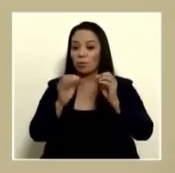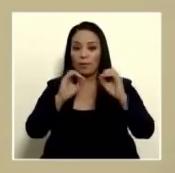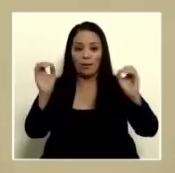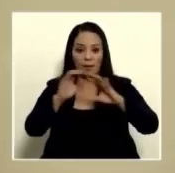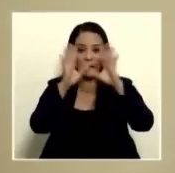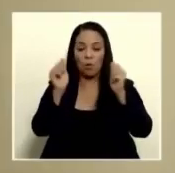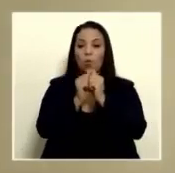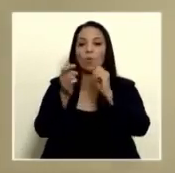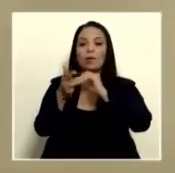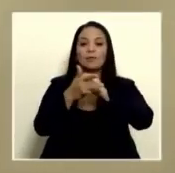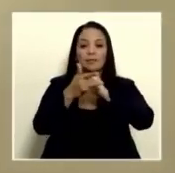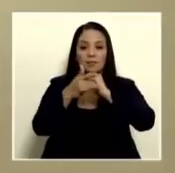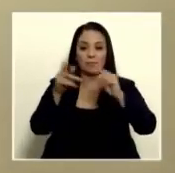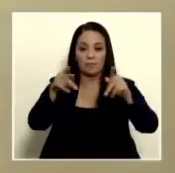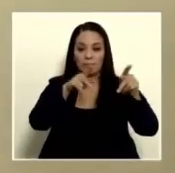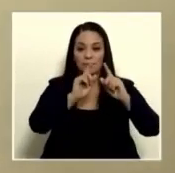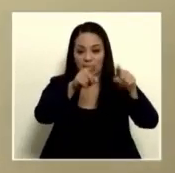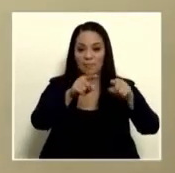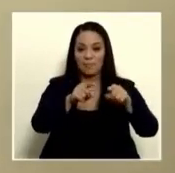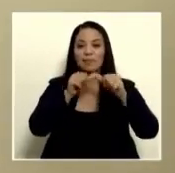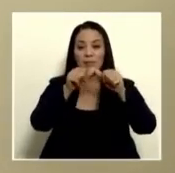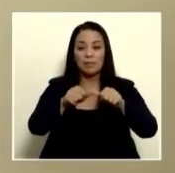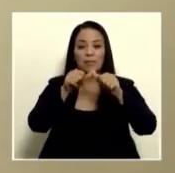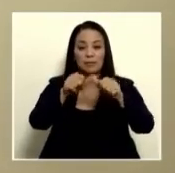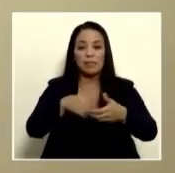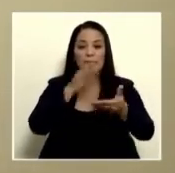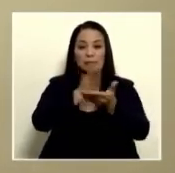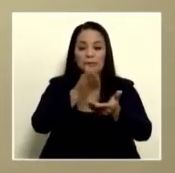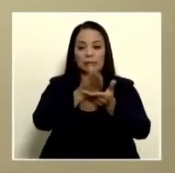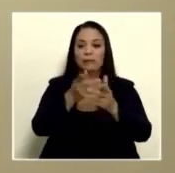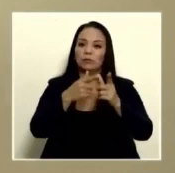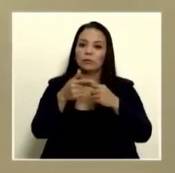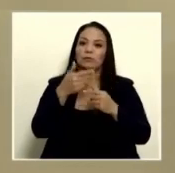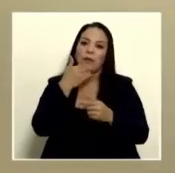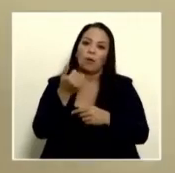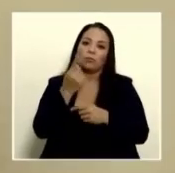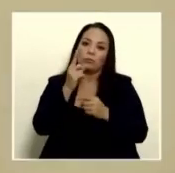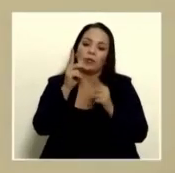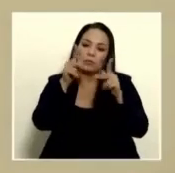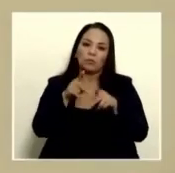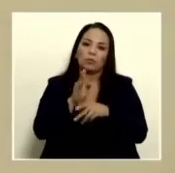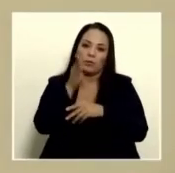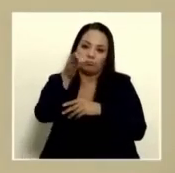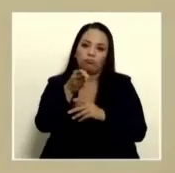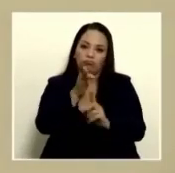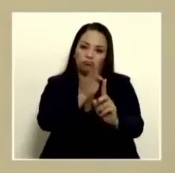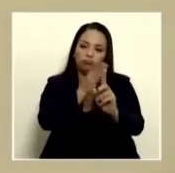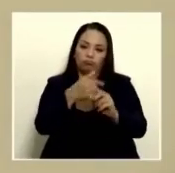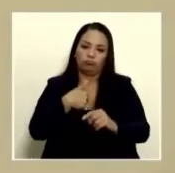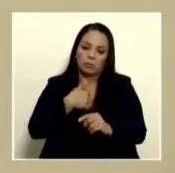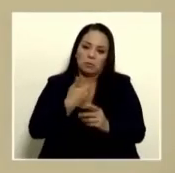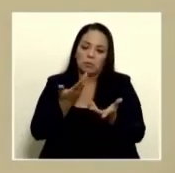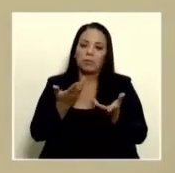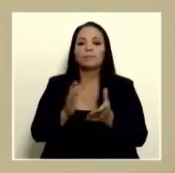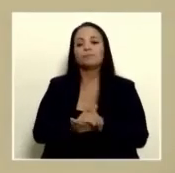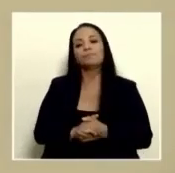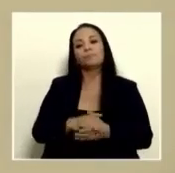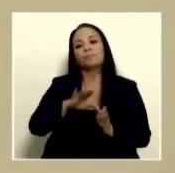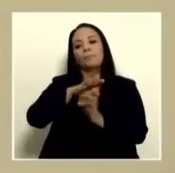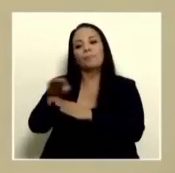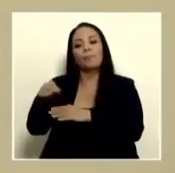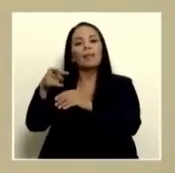con los técnicos que van y que sigan la molestia y la molestia y la molestia es mejor que vaya uno directamente lo otro del chat de prensa